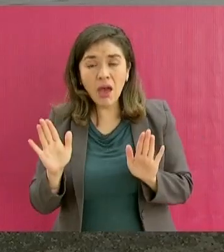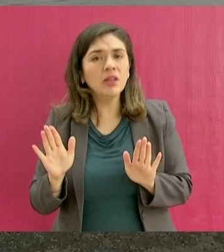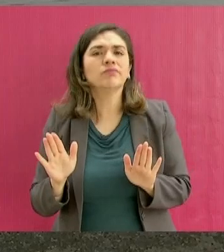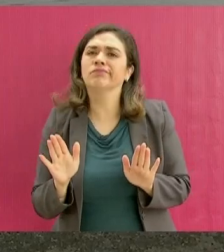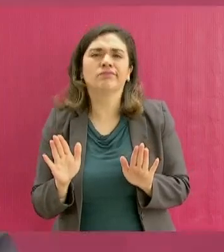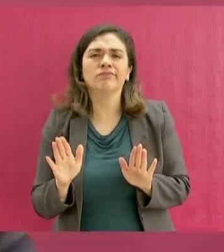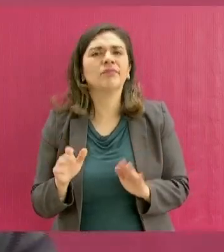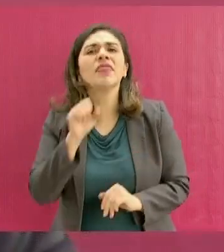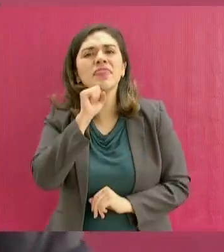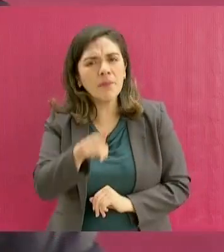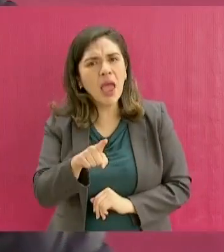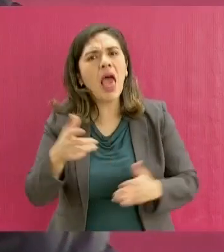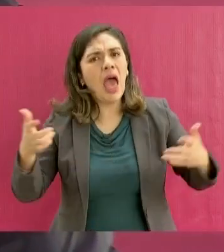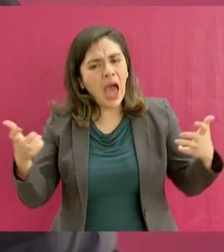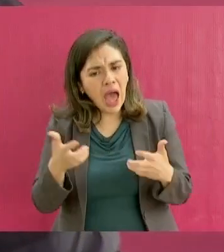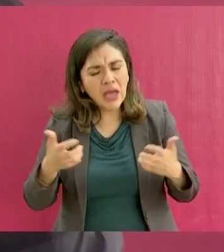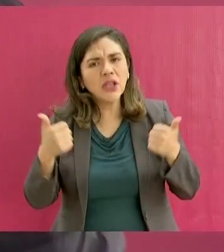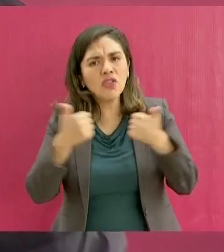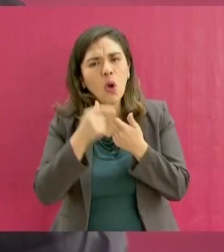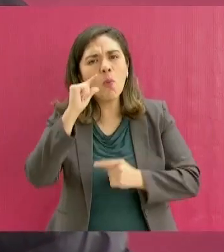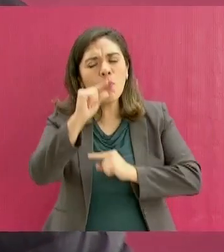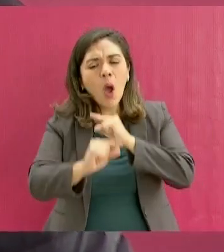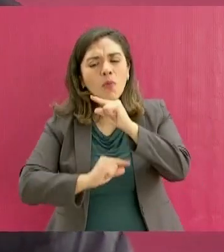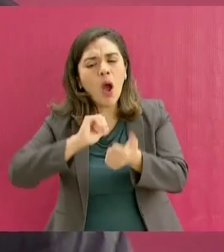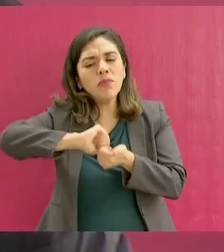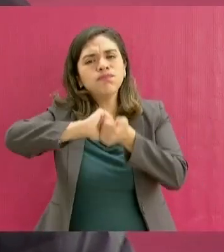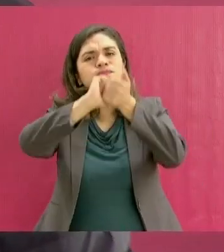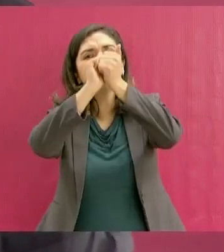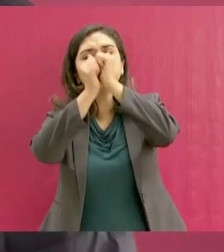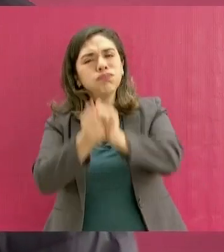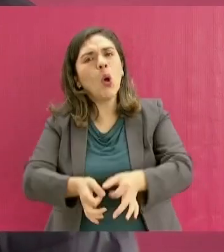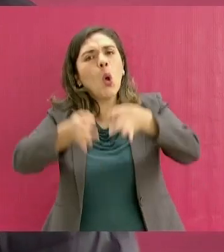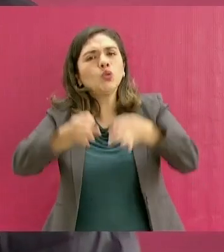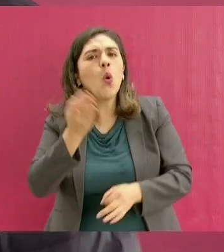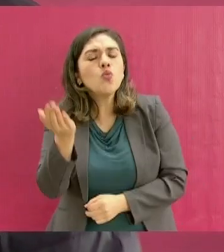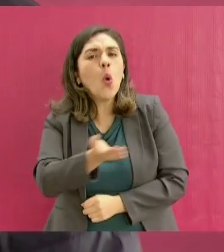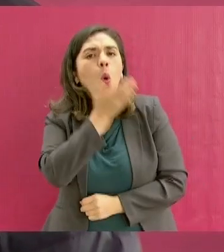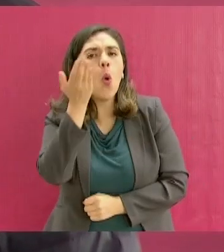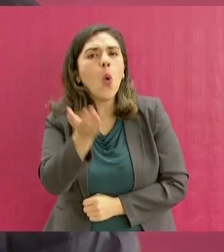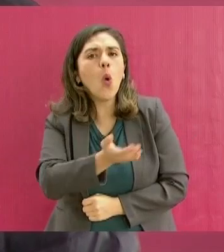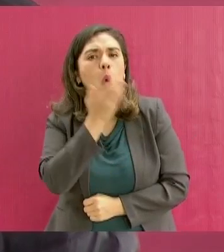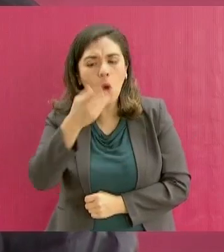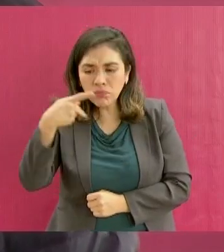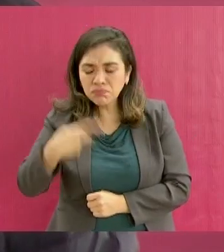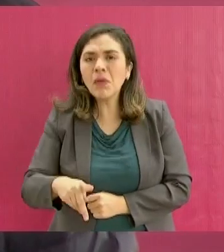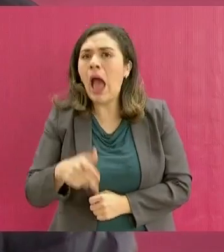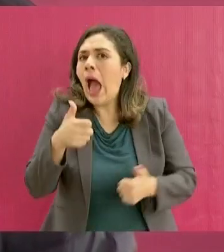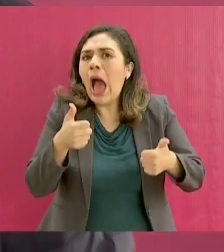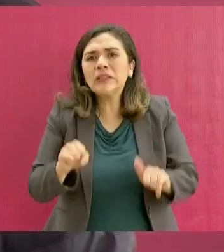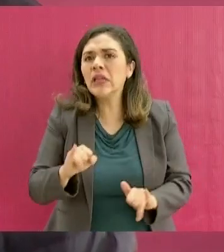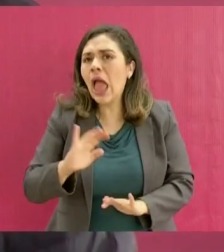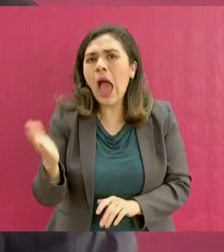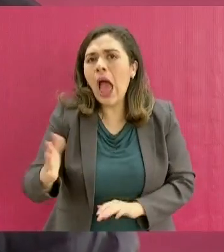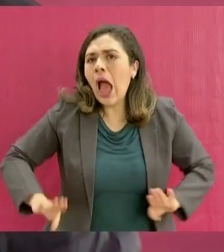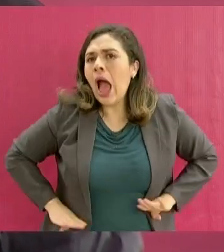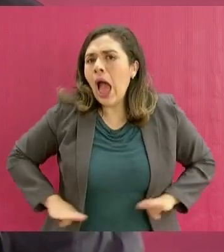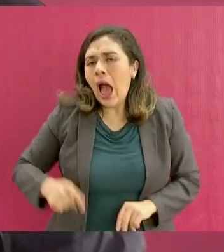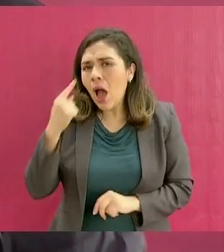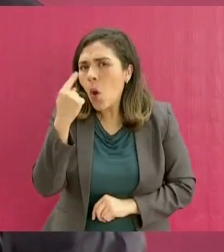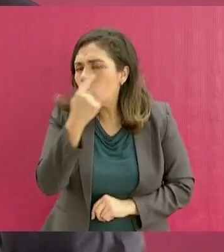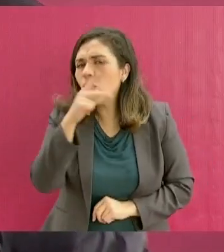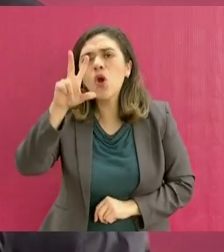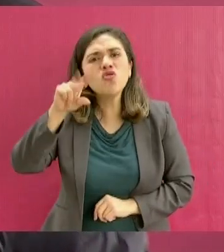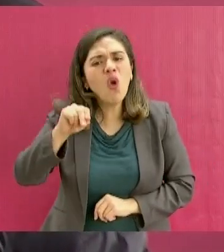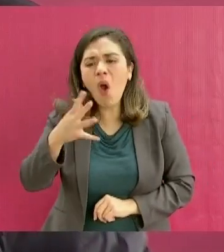que se vaya convirtiendo en un hábito de que ya no va a haber